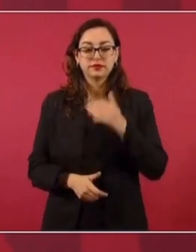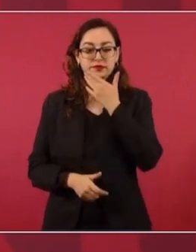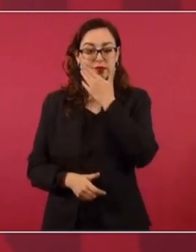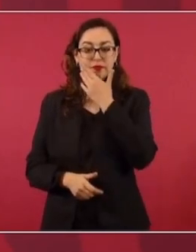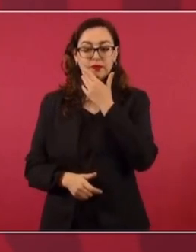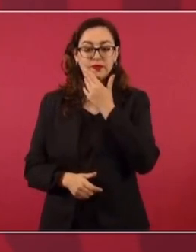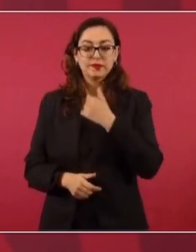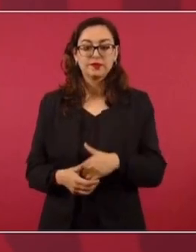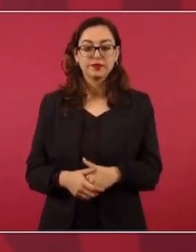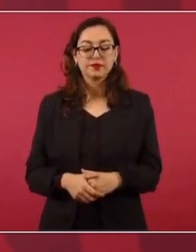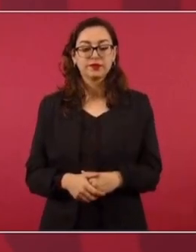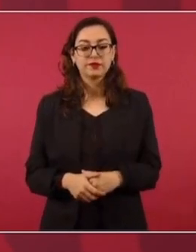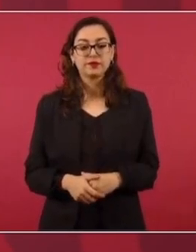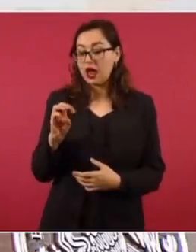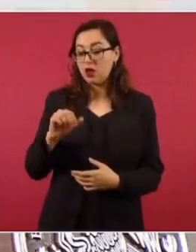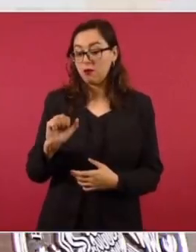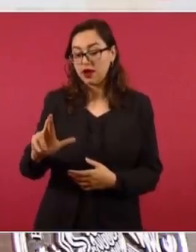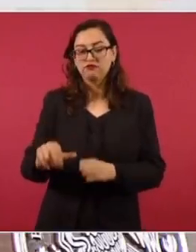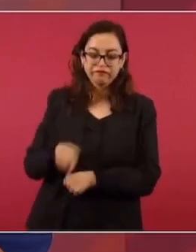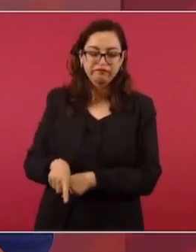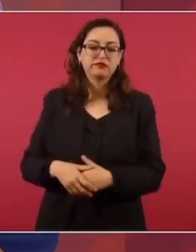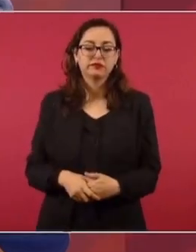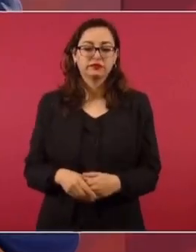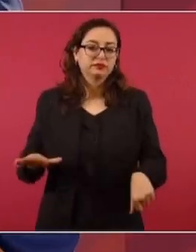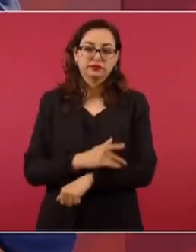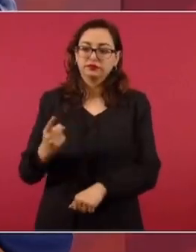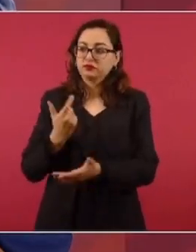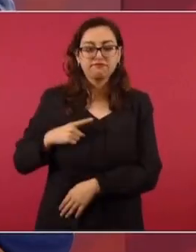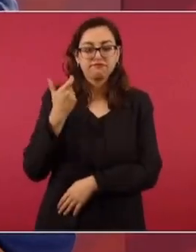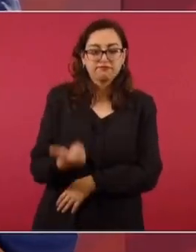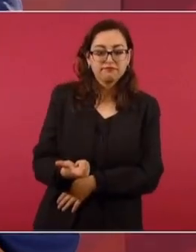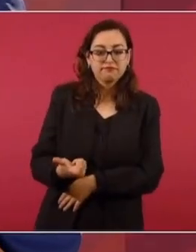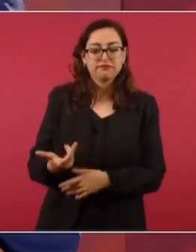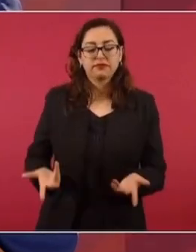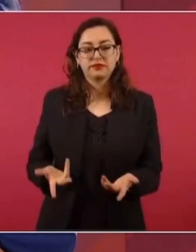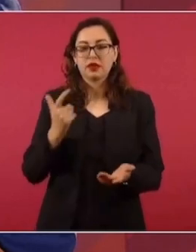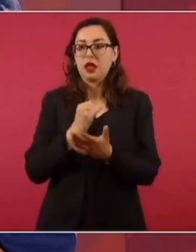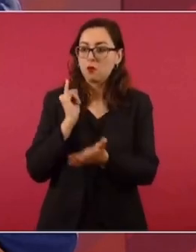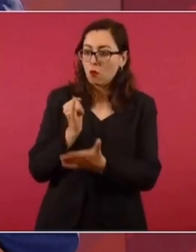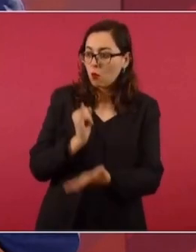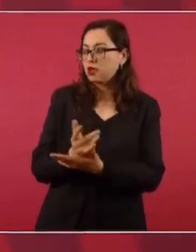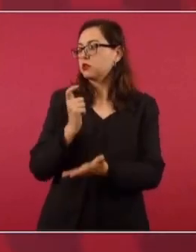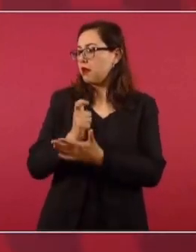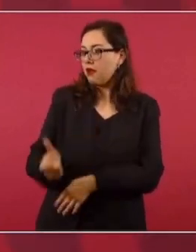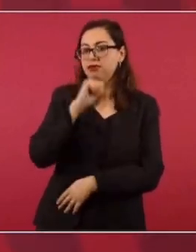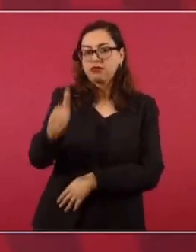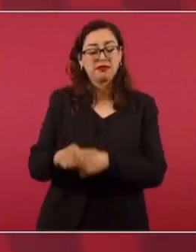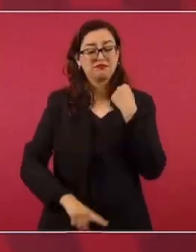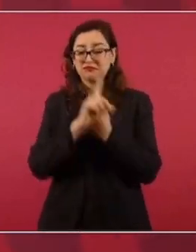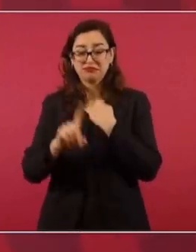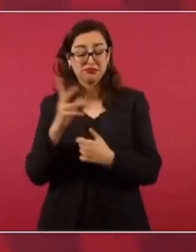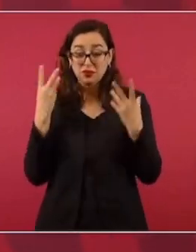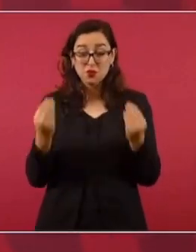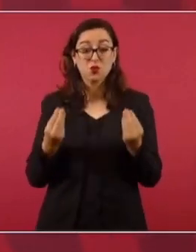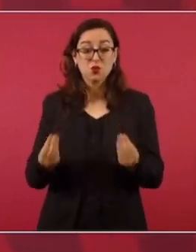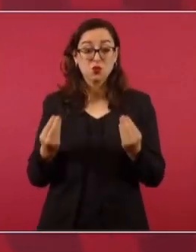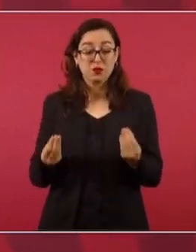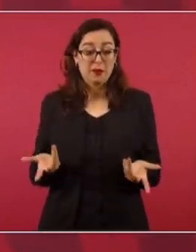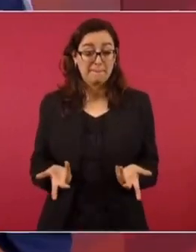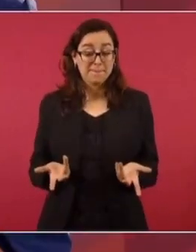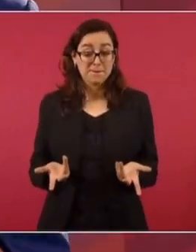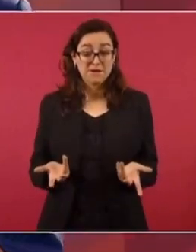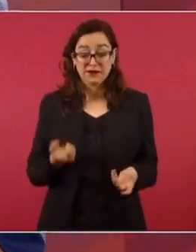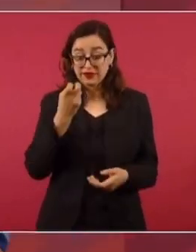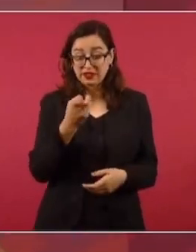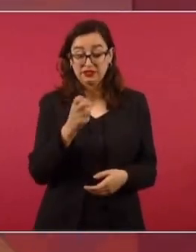Y ahorita tiene conflicto, problema, Aeromar, porque tienen adeudos. Con el SATA, a los trabajadores. Y esa línea, por ejemplo,